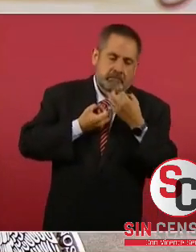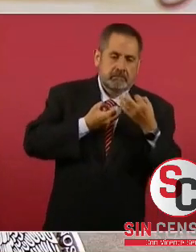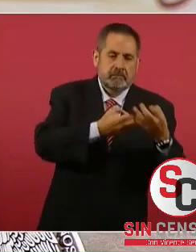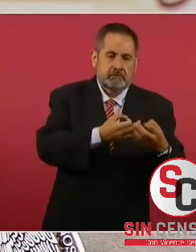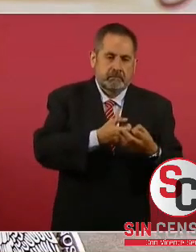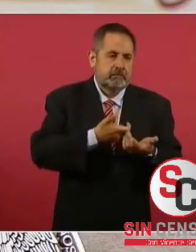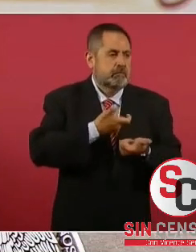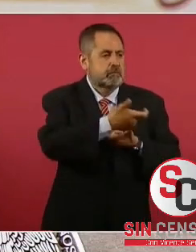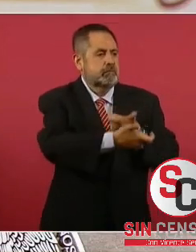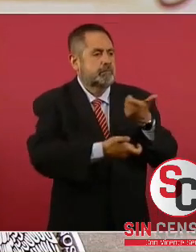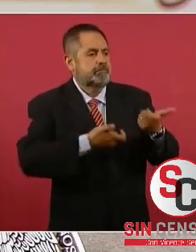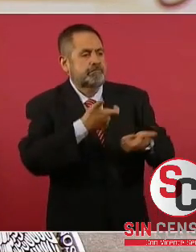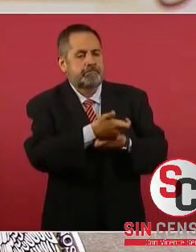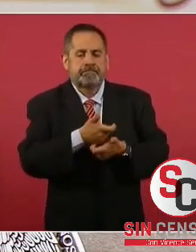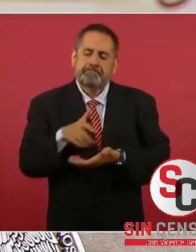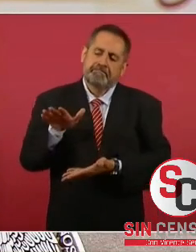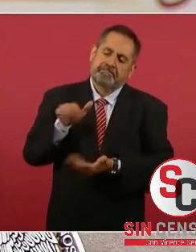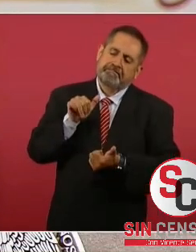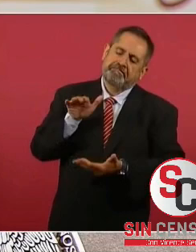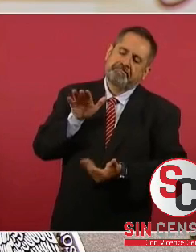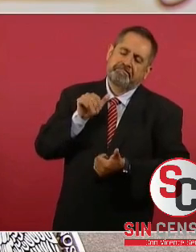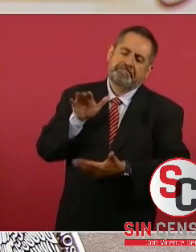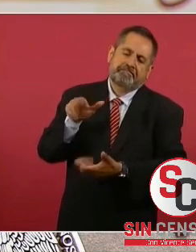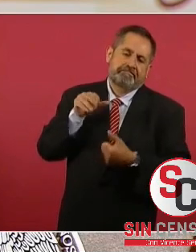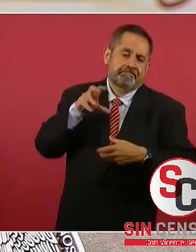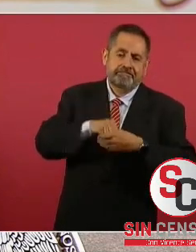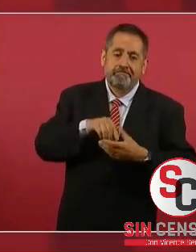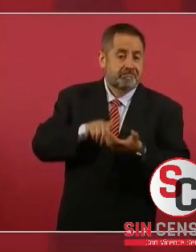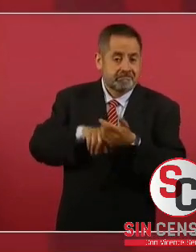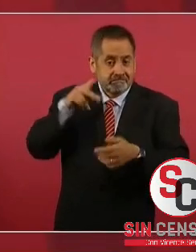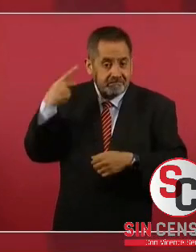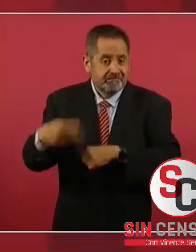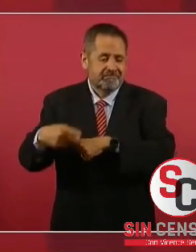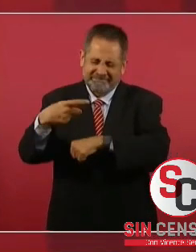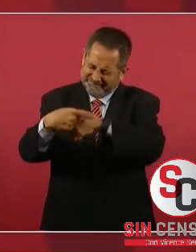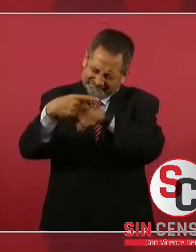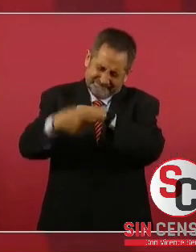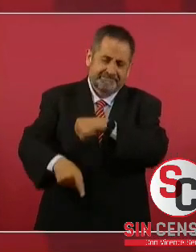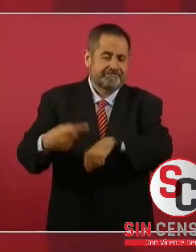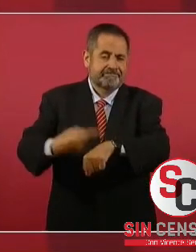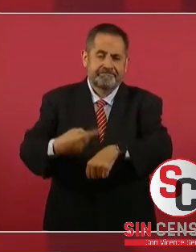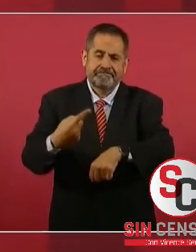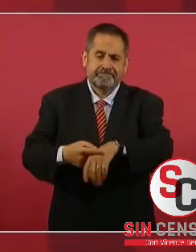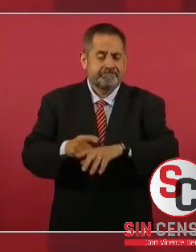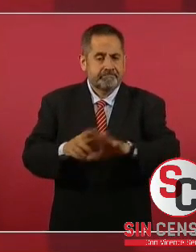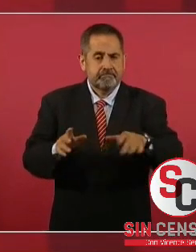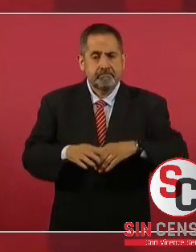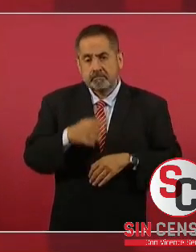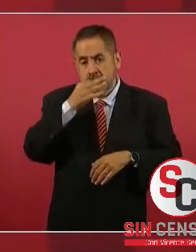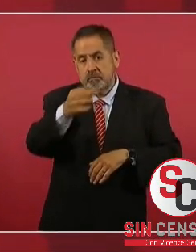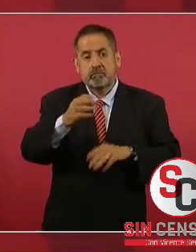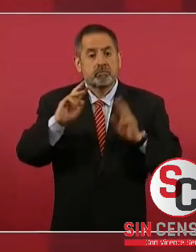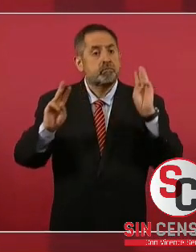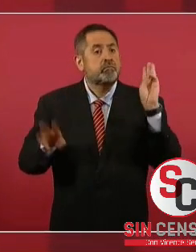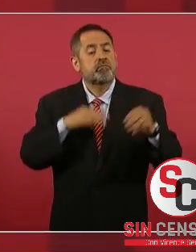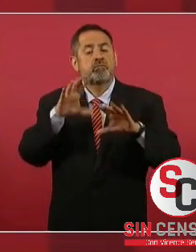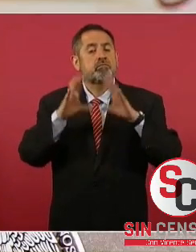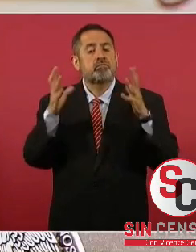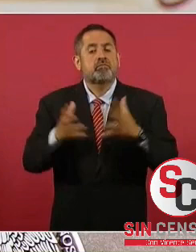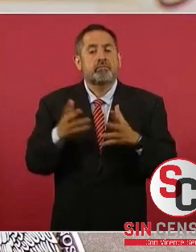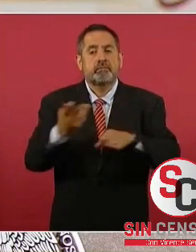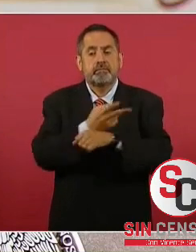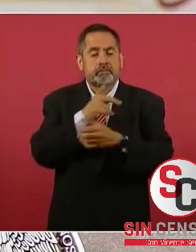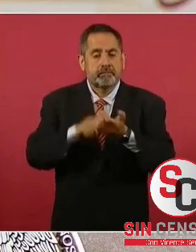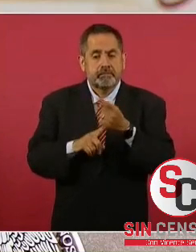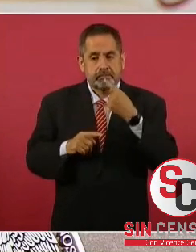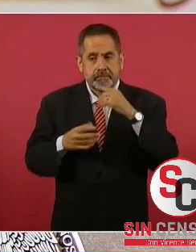este muy dañino adicción al tabaco. Y por cierto, a nivel mundial, a partir